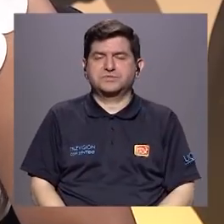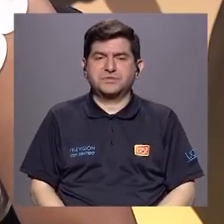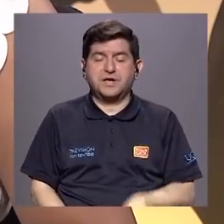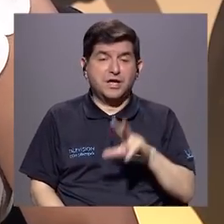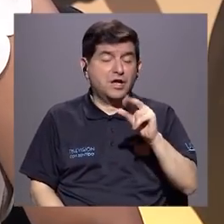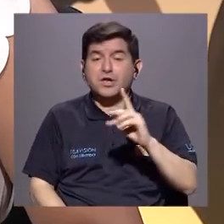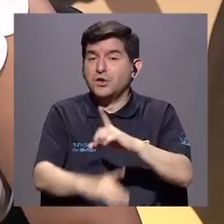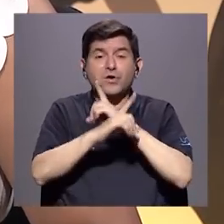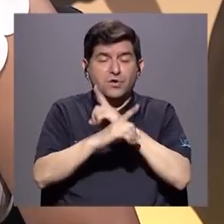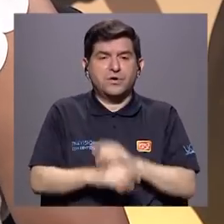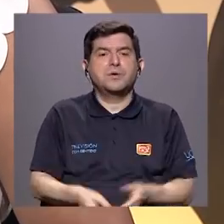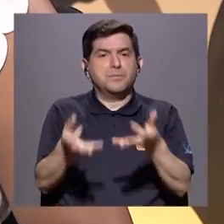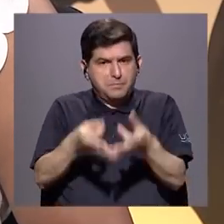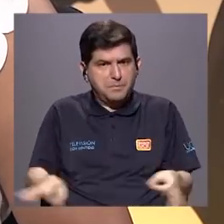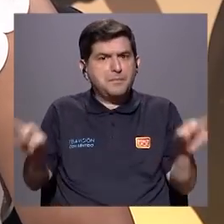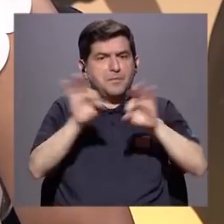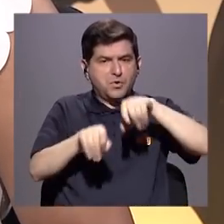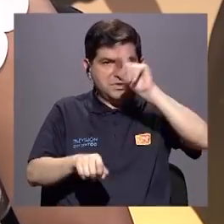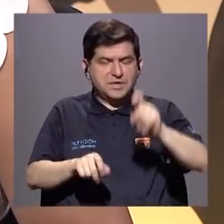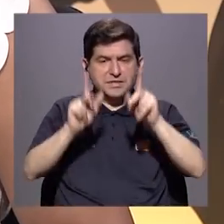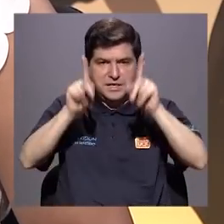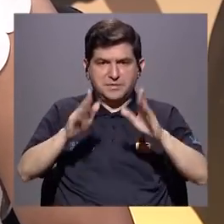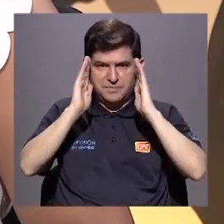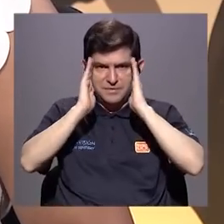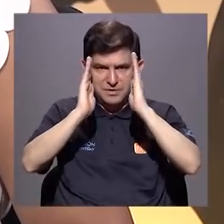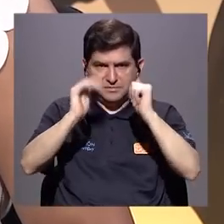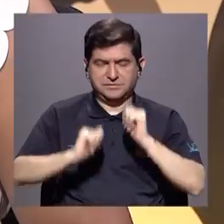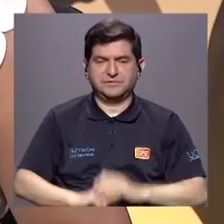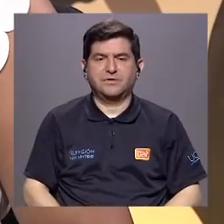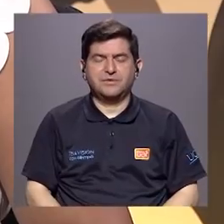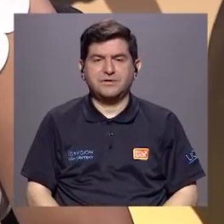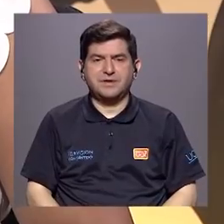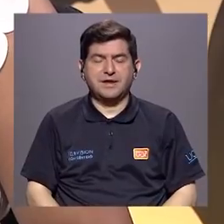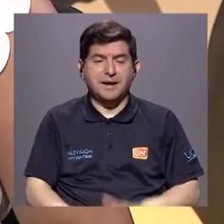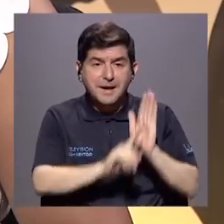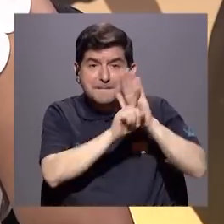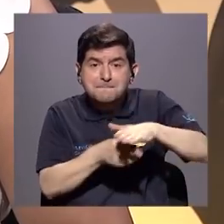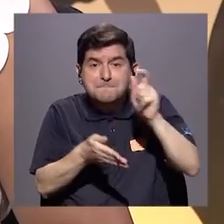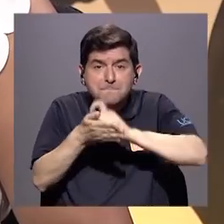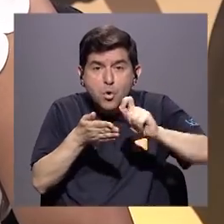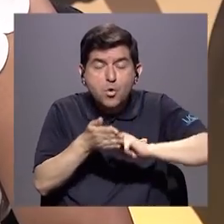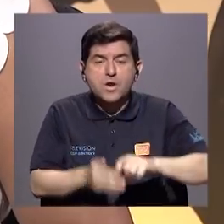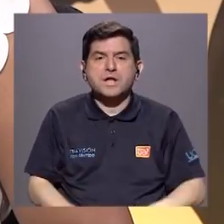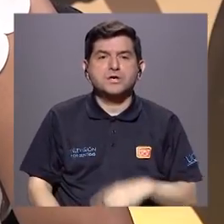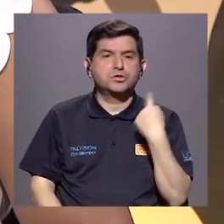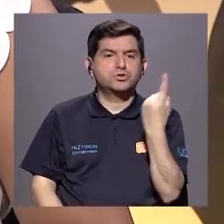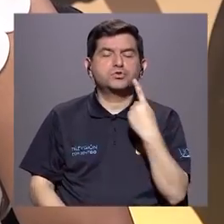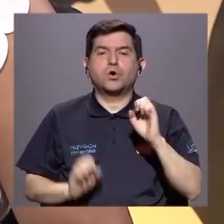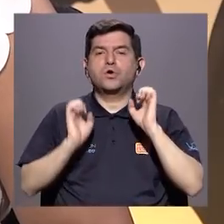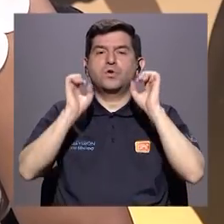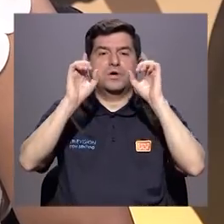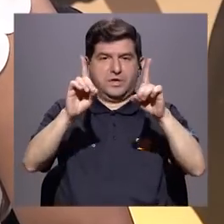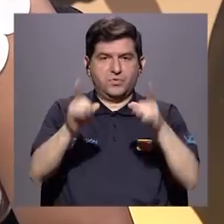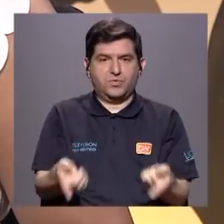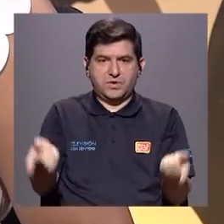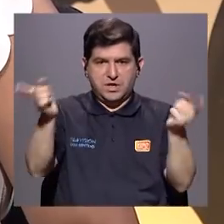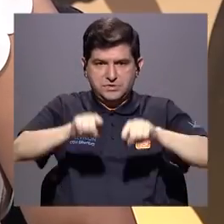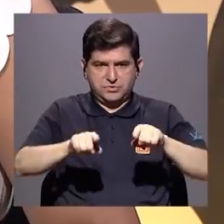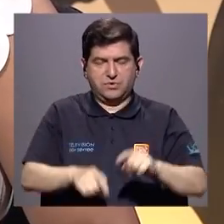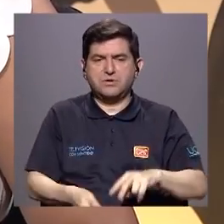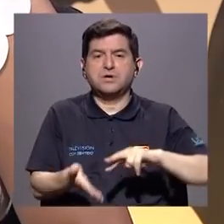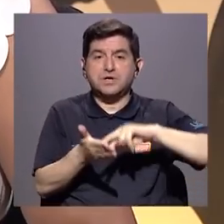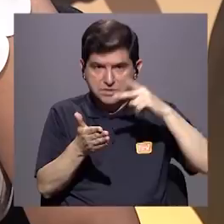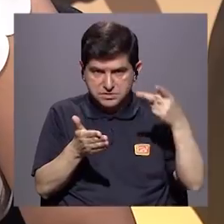la pregunta que usted hace y quienes nos están escuchando para entender que el bullying no me lo hacen en otro contexto que no sea el educativo y que no es cosa de nada.